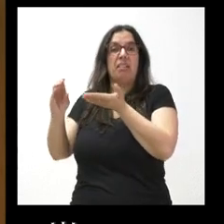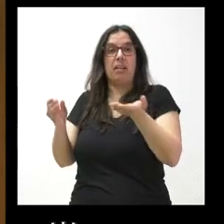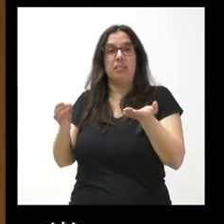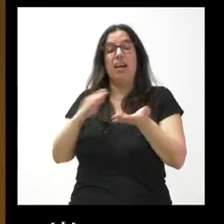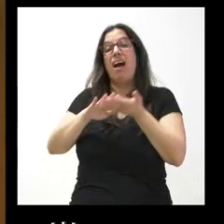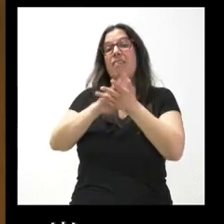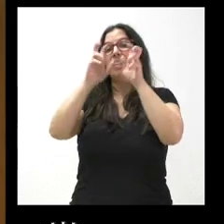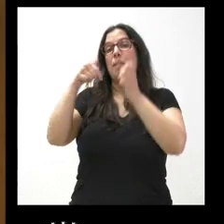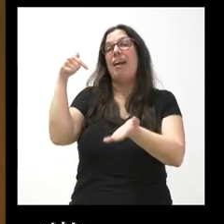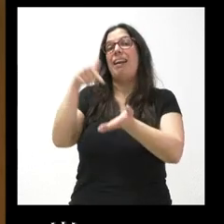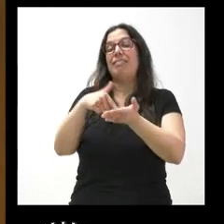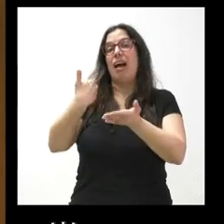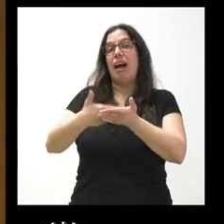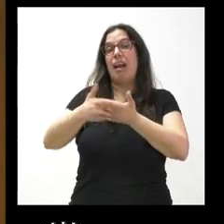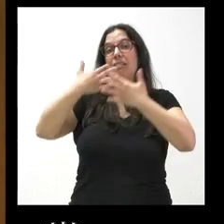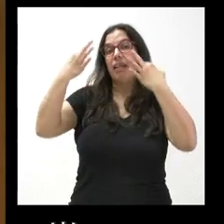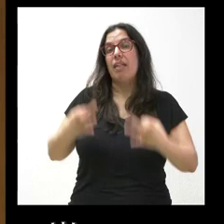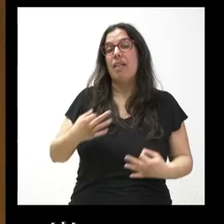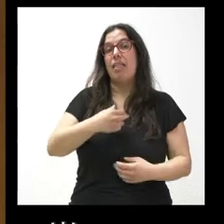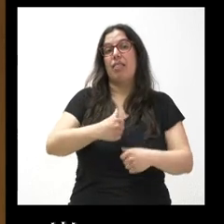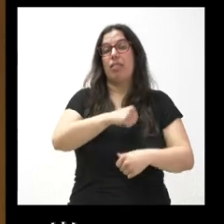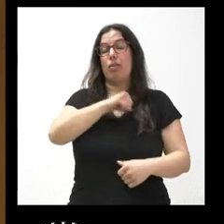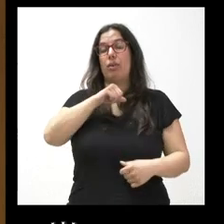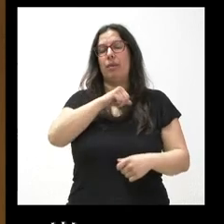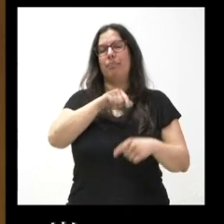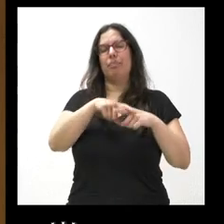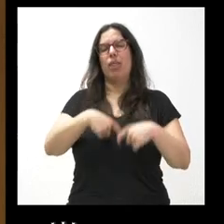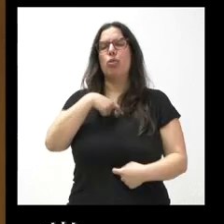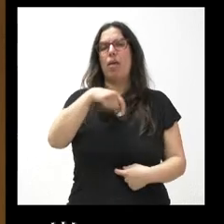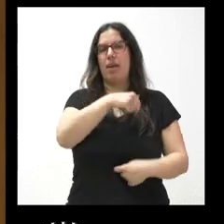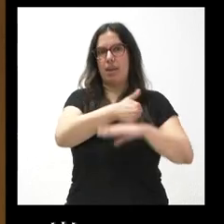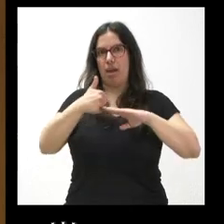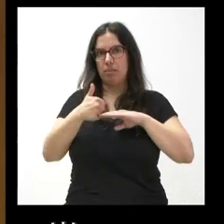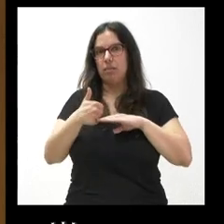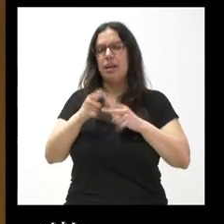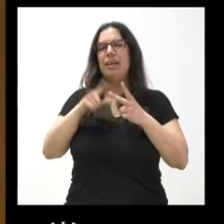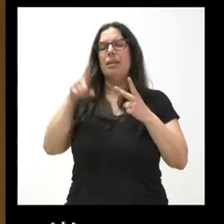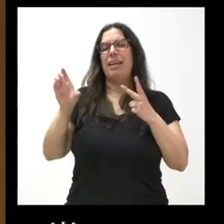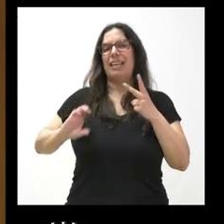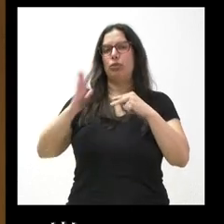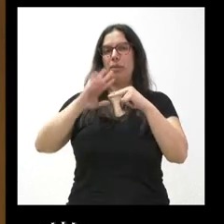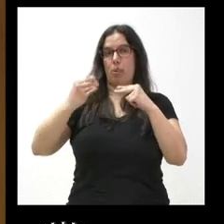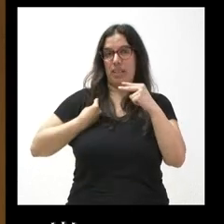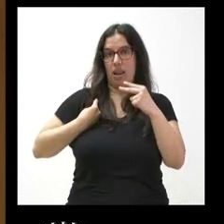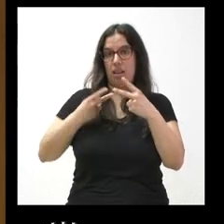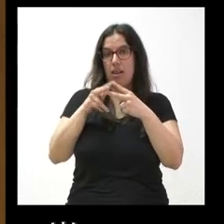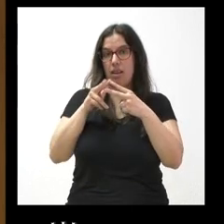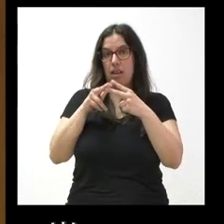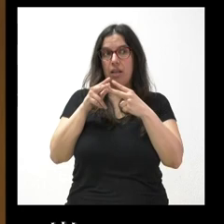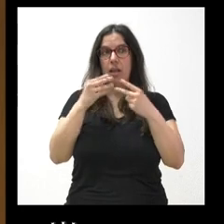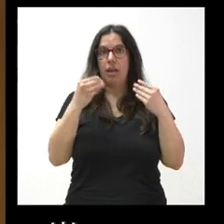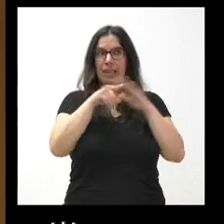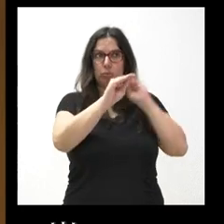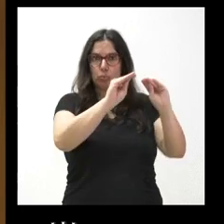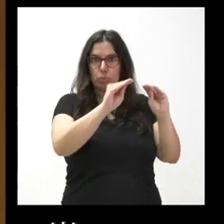ciudadanía, que es un instrumento creado por la propia Junta de Castilla y al ingreso mínimo vital. ¿Lo han hablado con ellos? ¿Cree que van a dejar